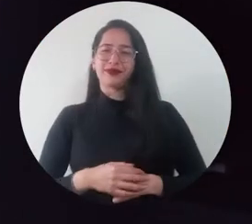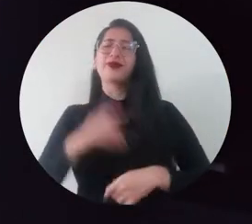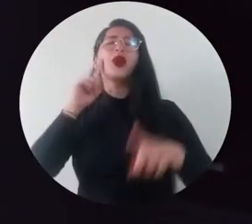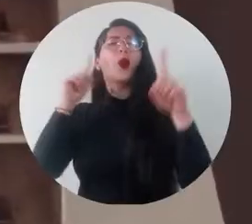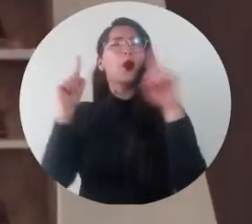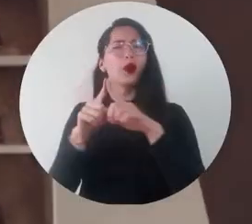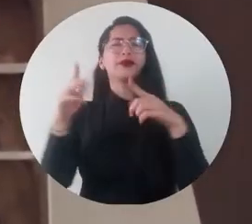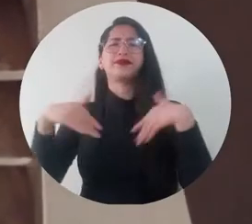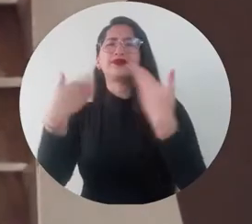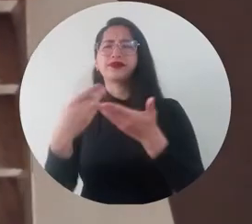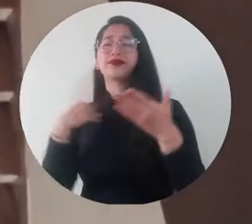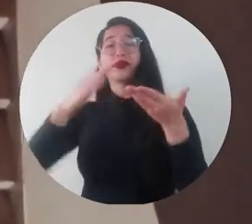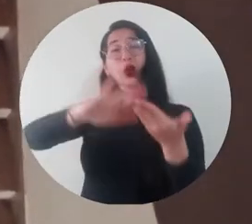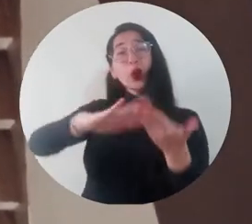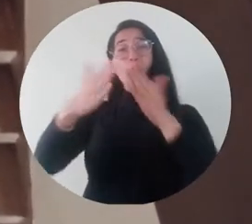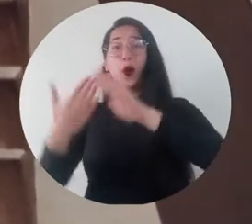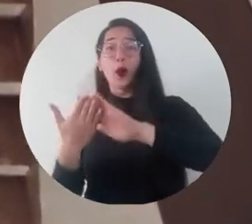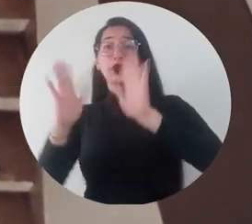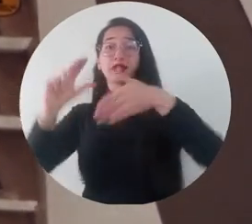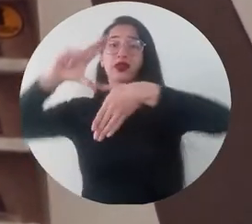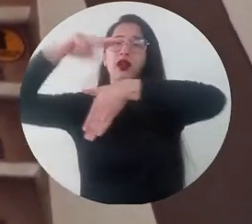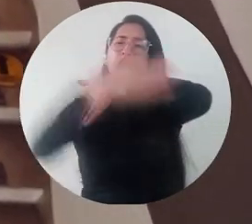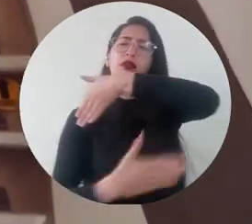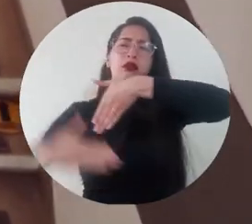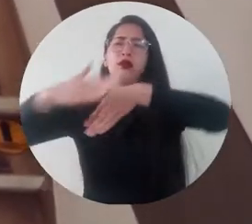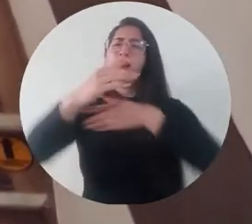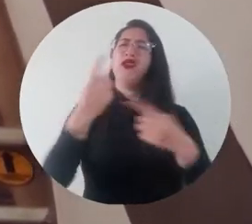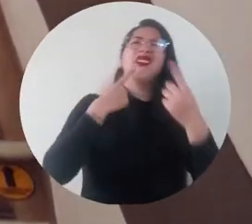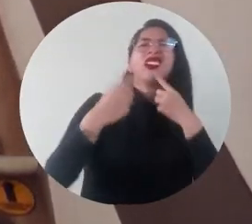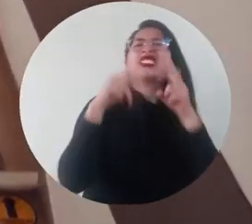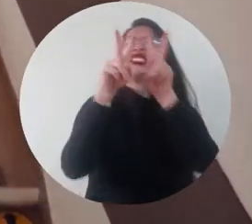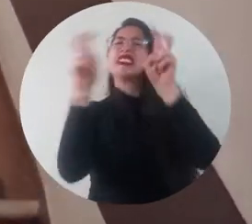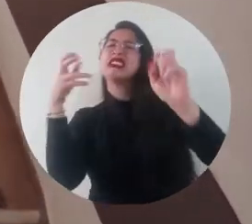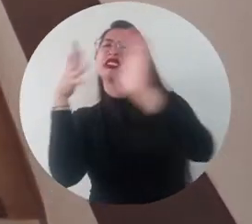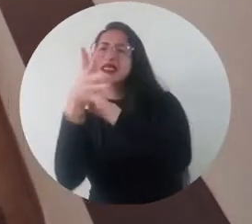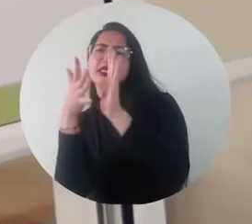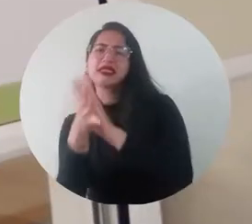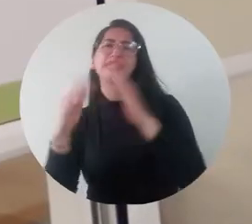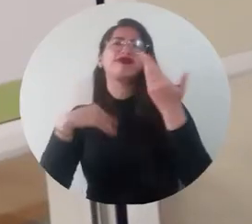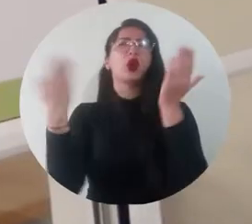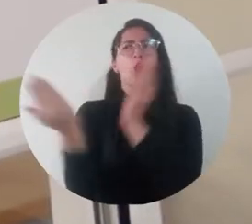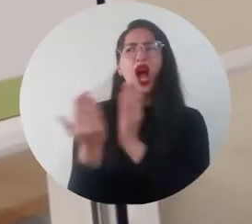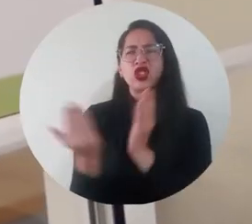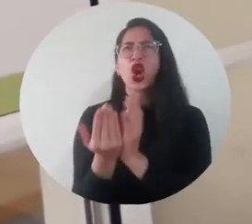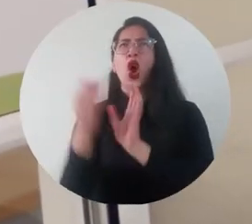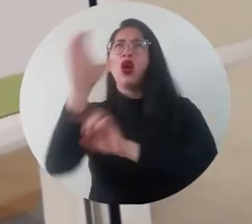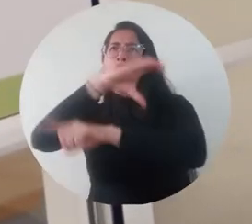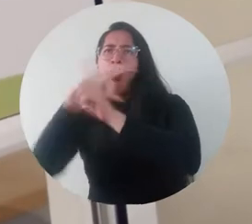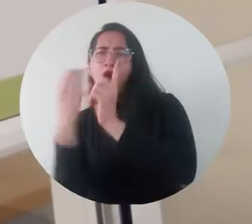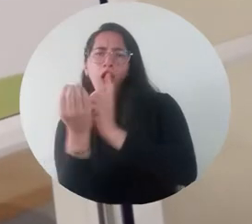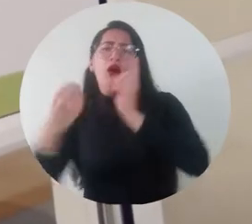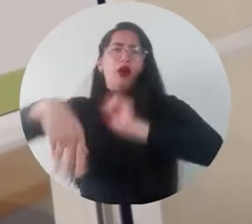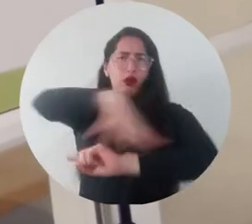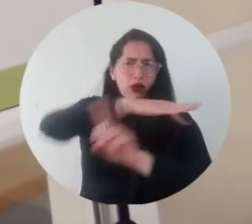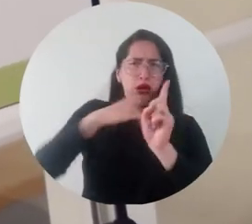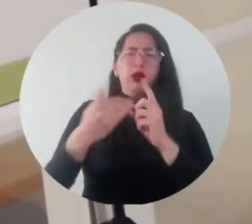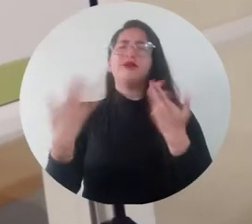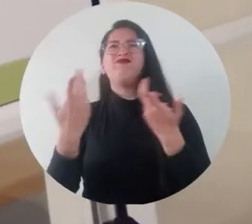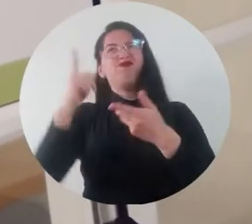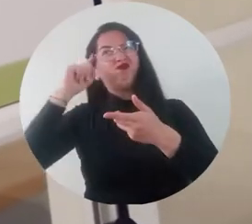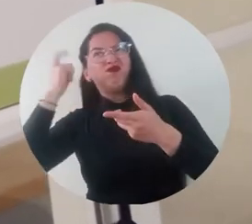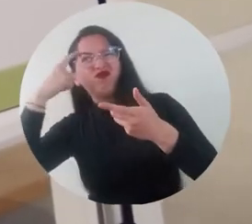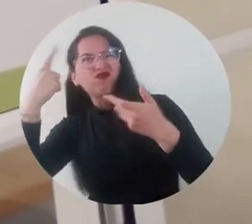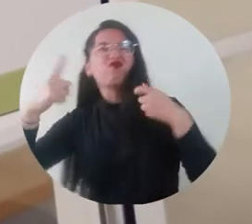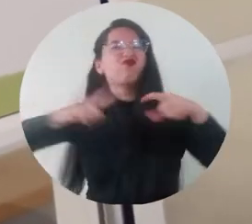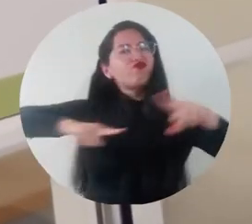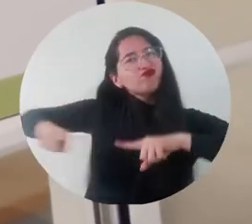reunir un grupo de jóvenes de la comunidad iberoamericana para hablar de temáticas como la educación, la cultura, el